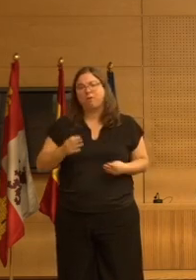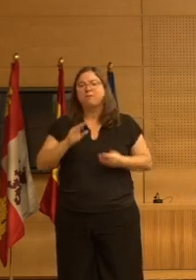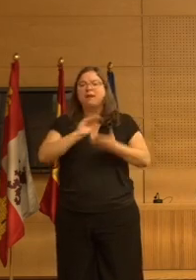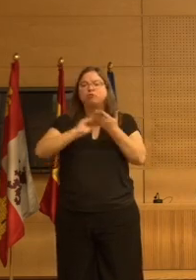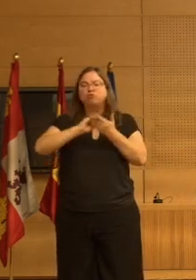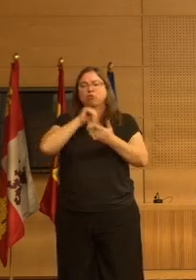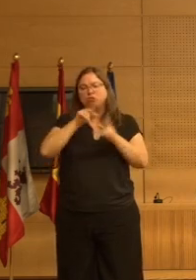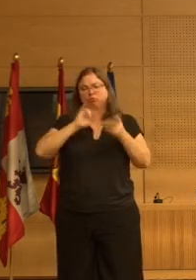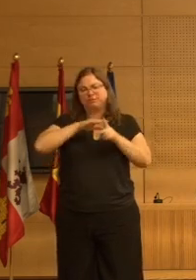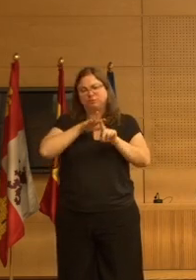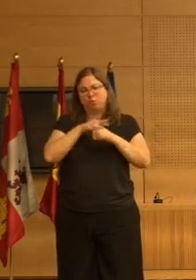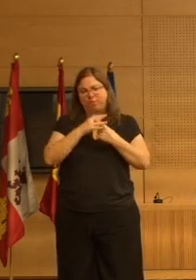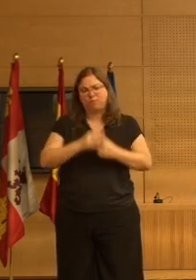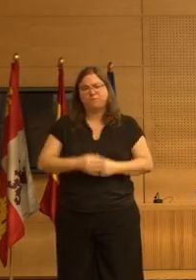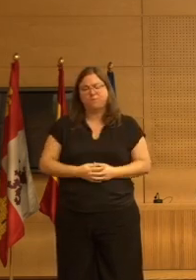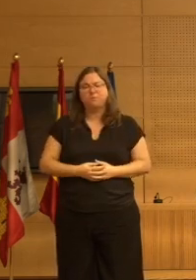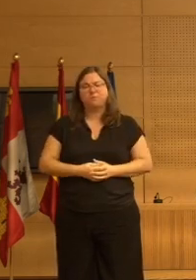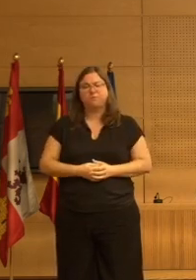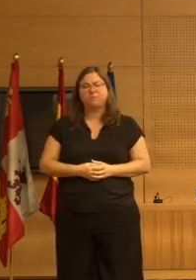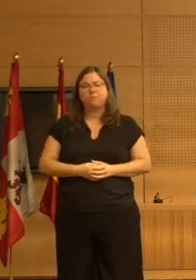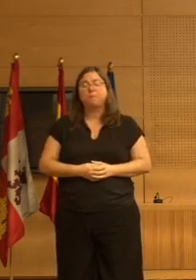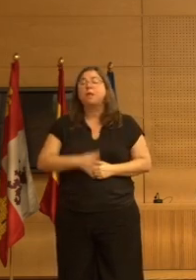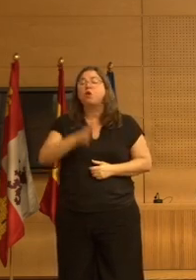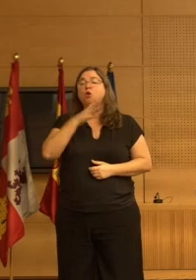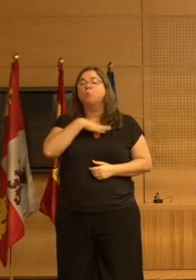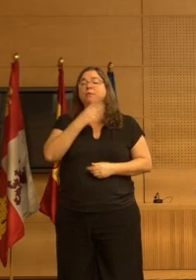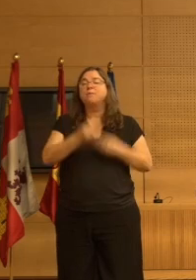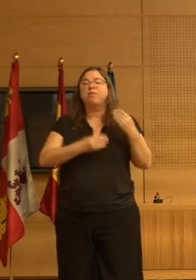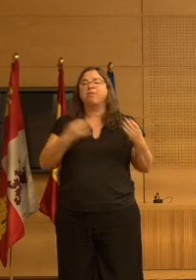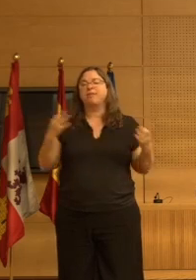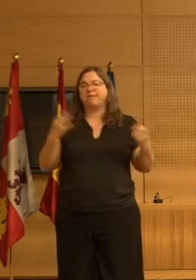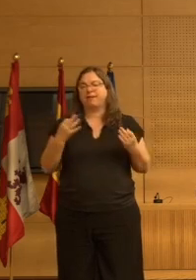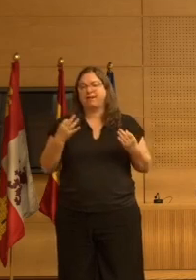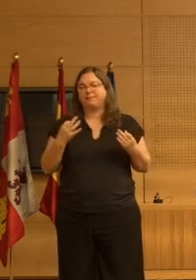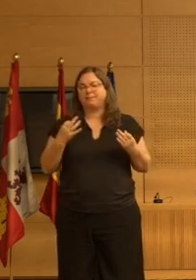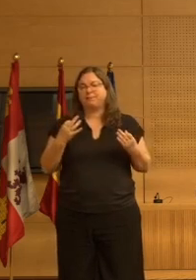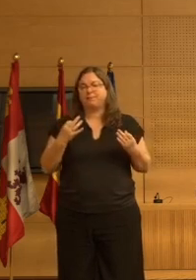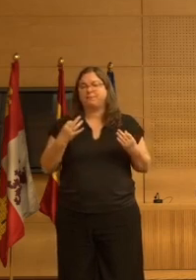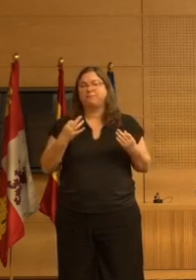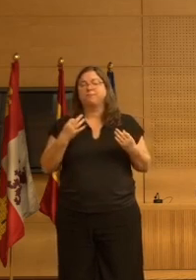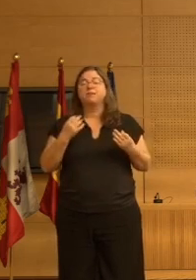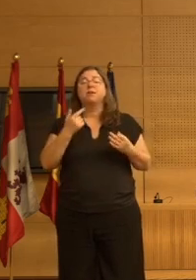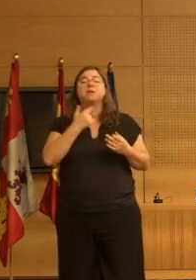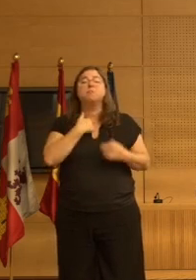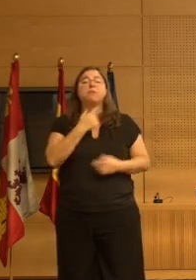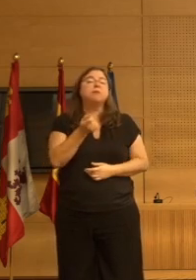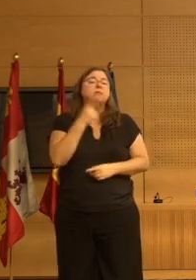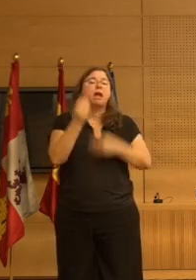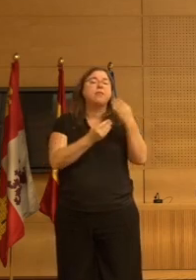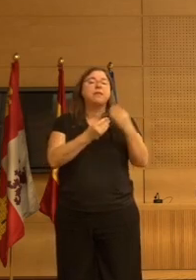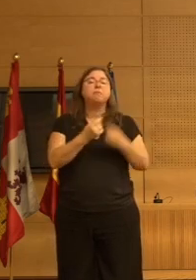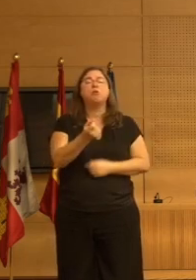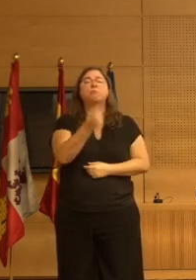solucionar esta situación ¿qué podemos hacer? simplemente retirar fármacos